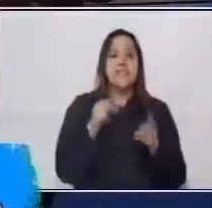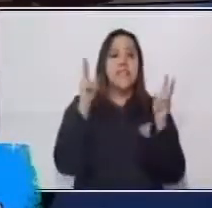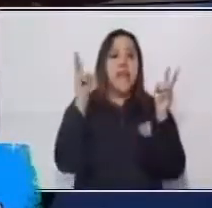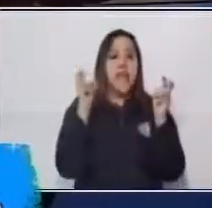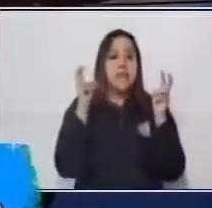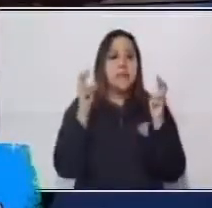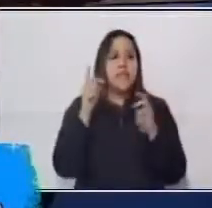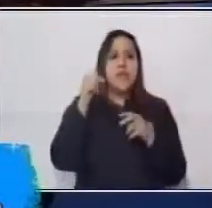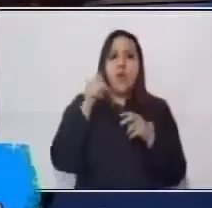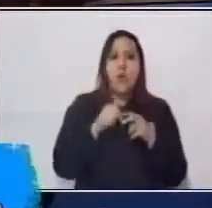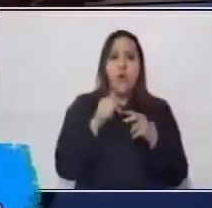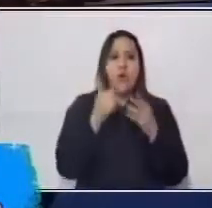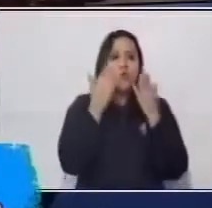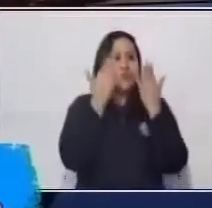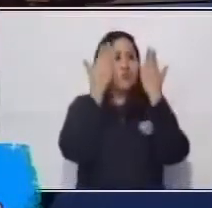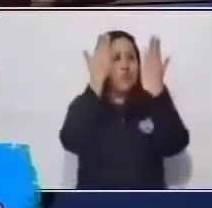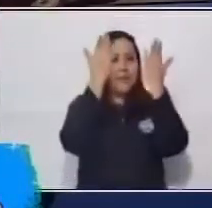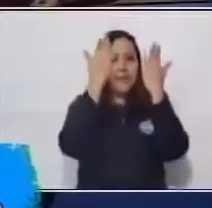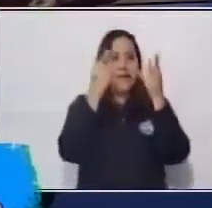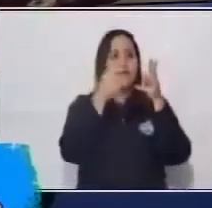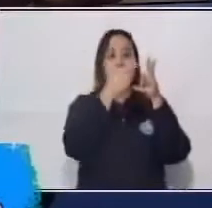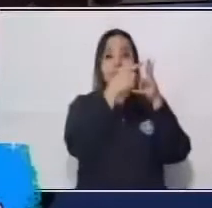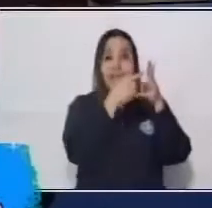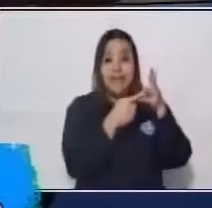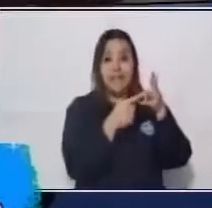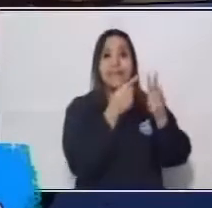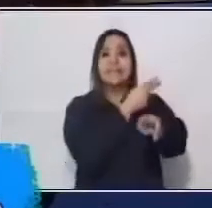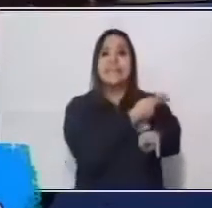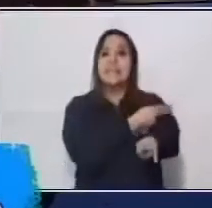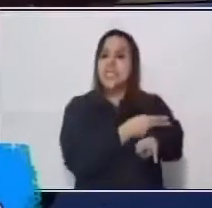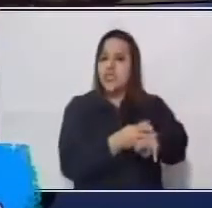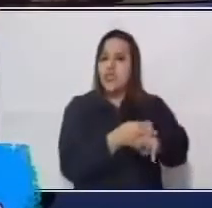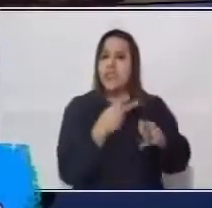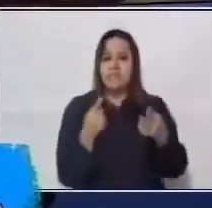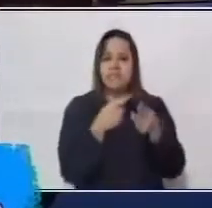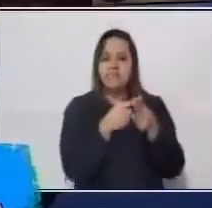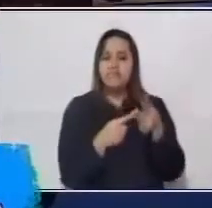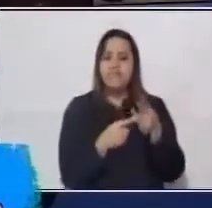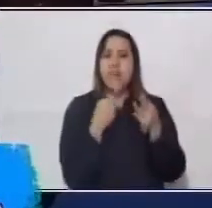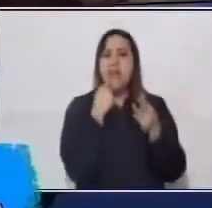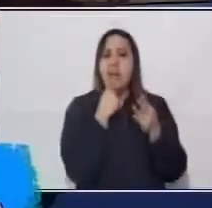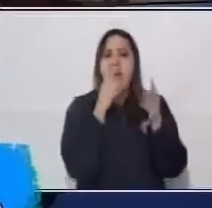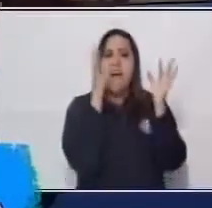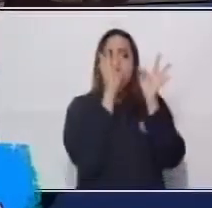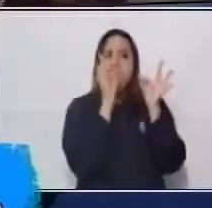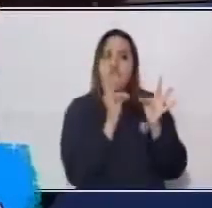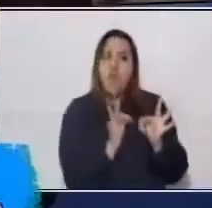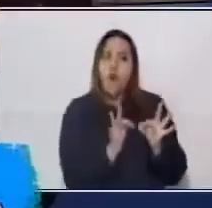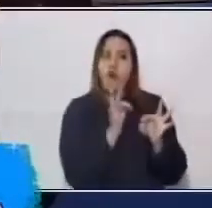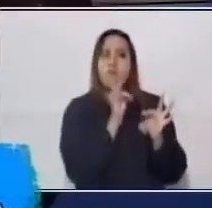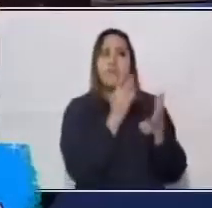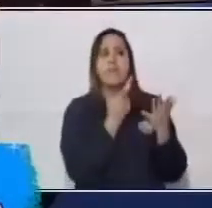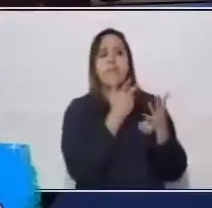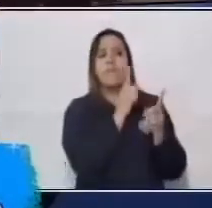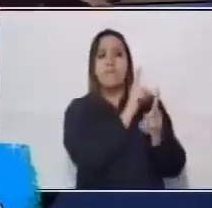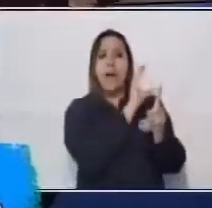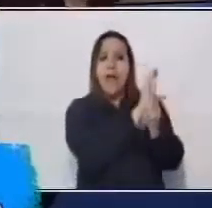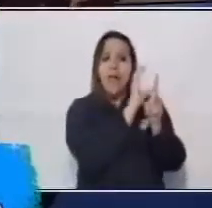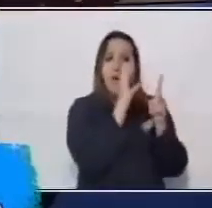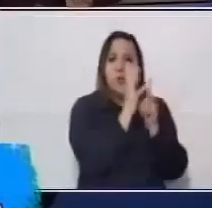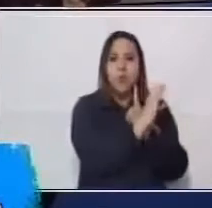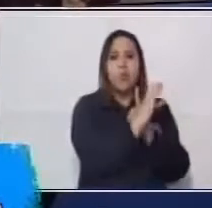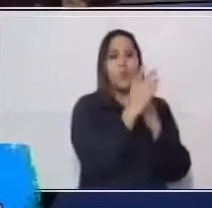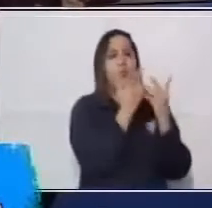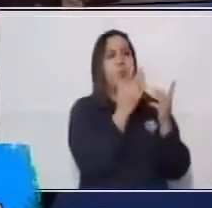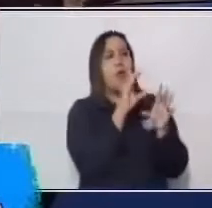Y estas historias de las tres culturas nos narran la forma, la creencia, la cosmovisión de